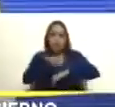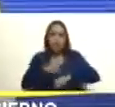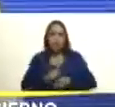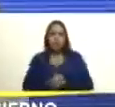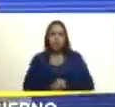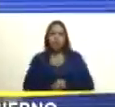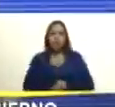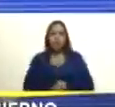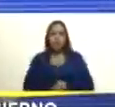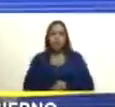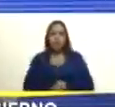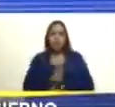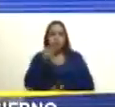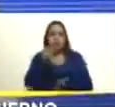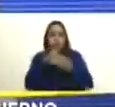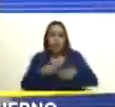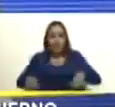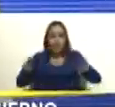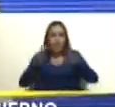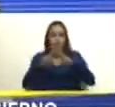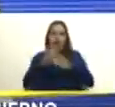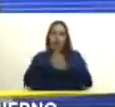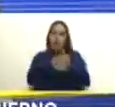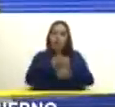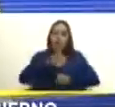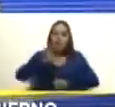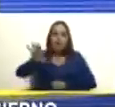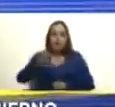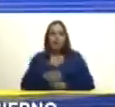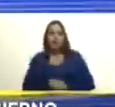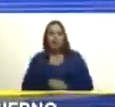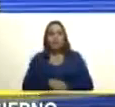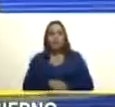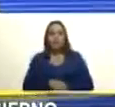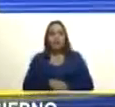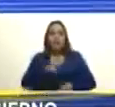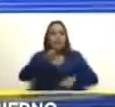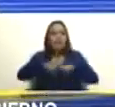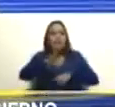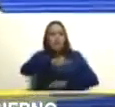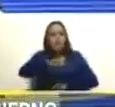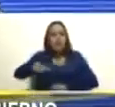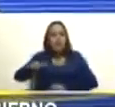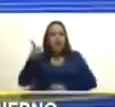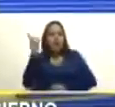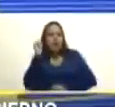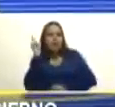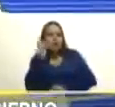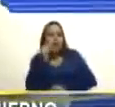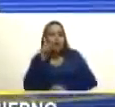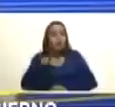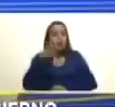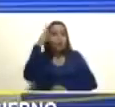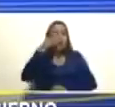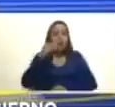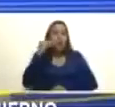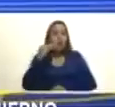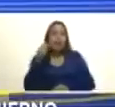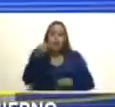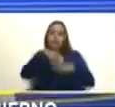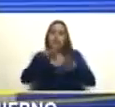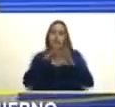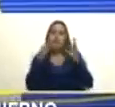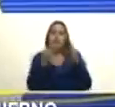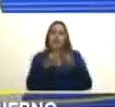en los valores de amor a la patria en los niños en las niñas en la juventud en la familia